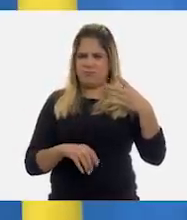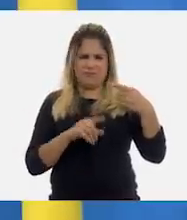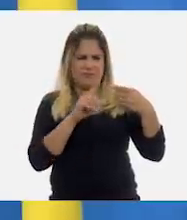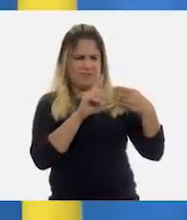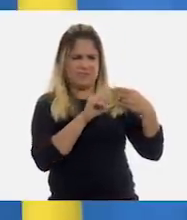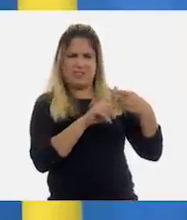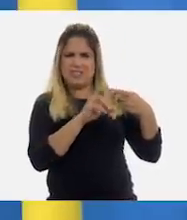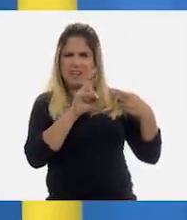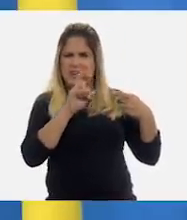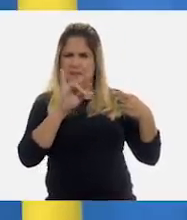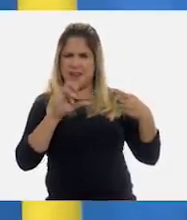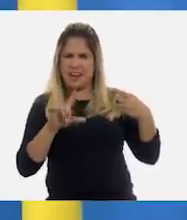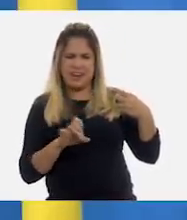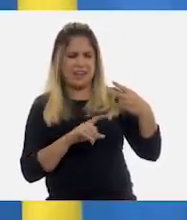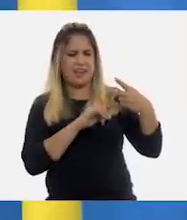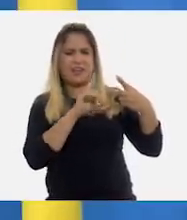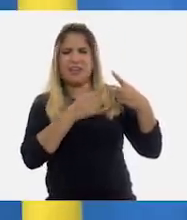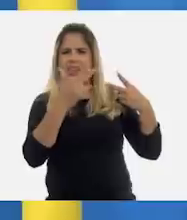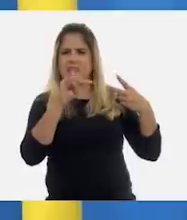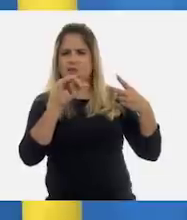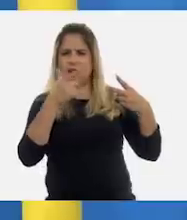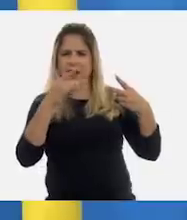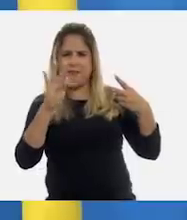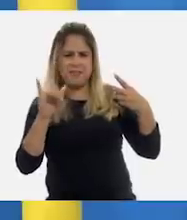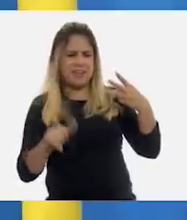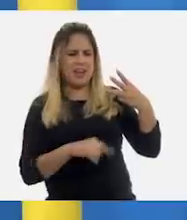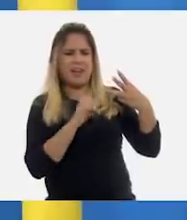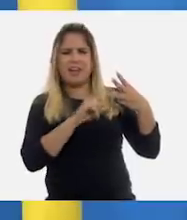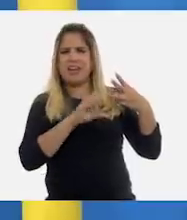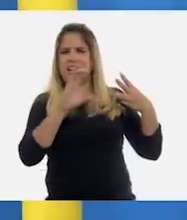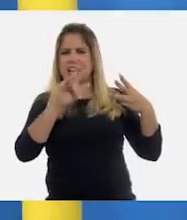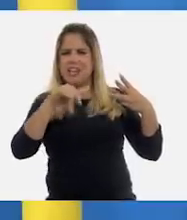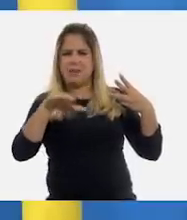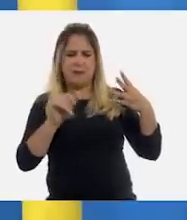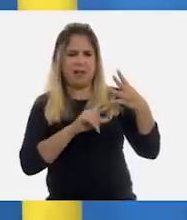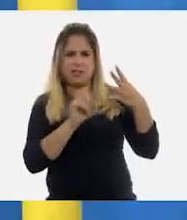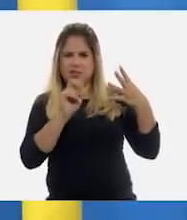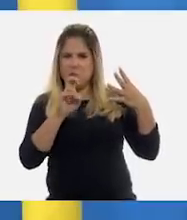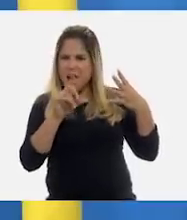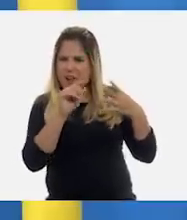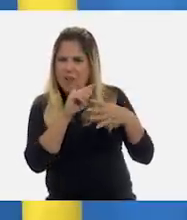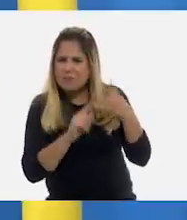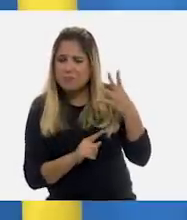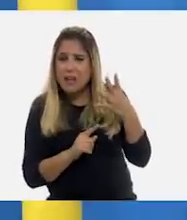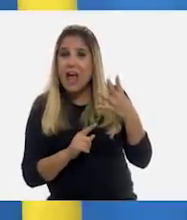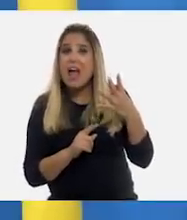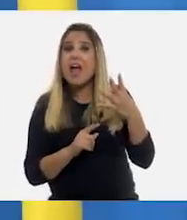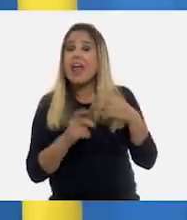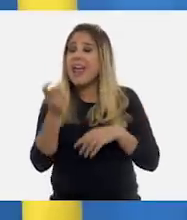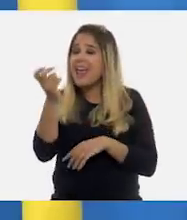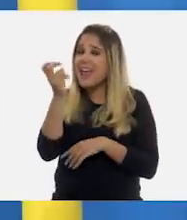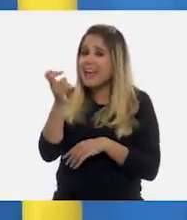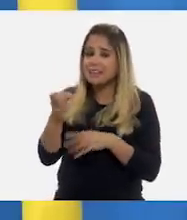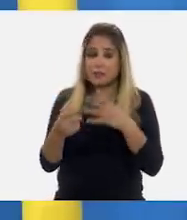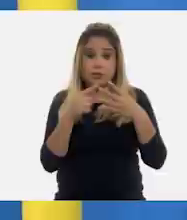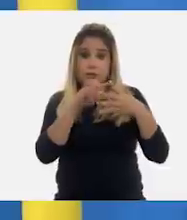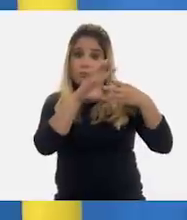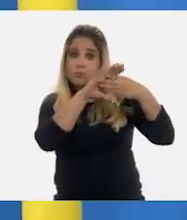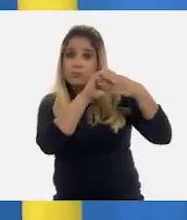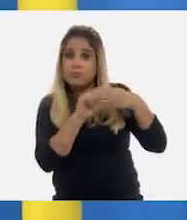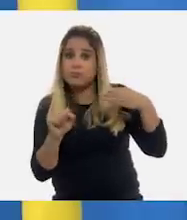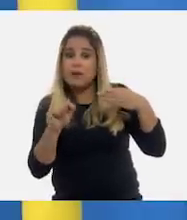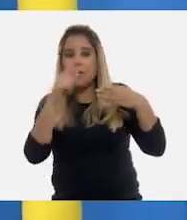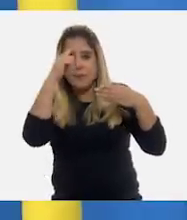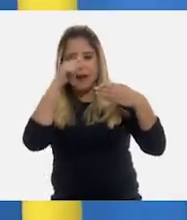hidrografía, clima y suelo. Así es. Ah, por supuesto. Bueno, en conjunto estos aspectos ayudan a que las condiciones sean